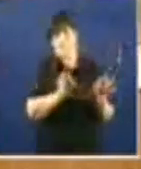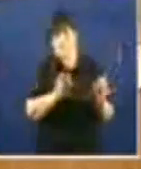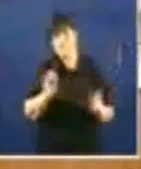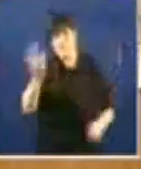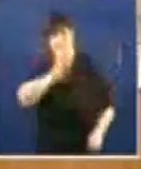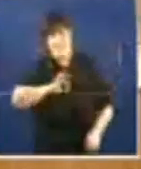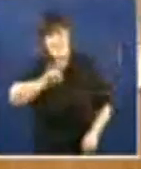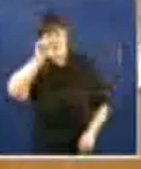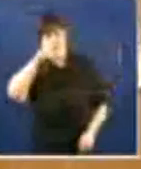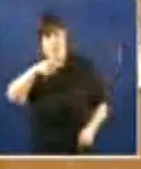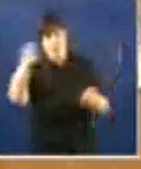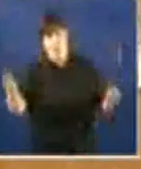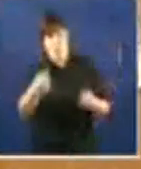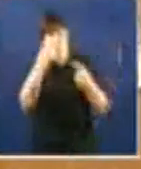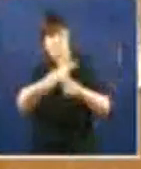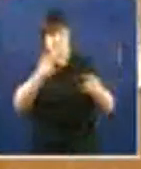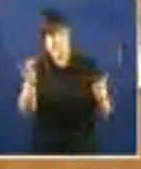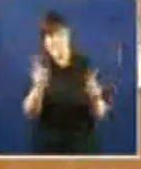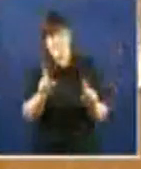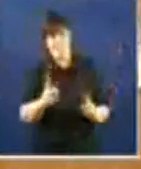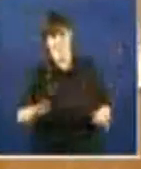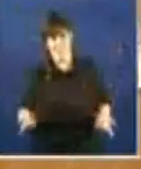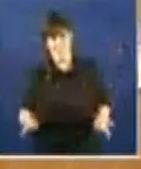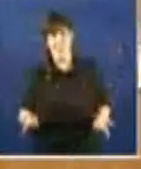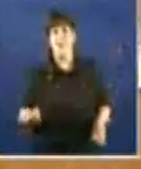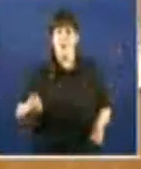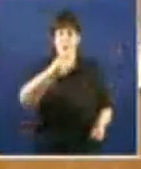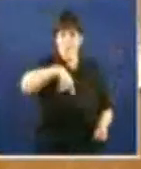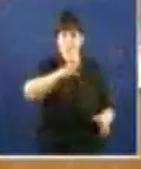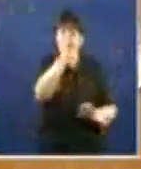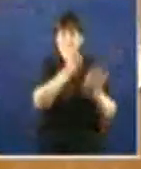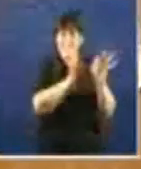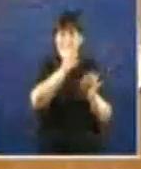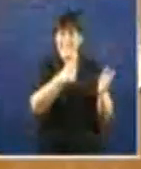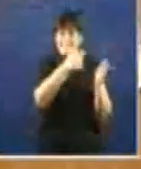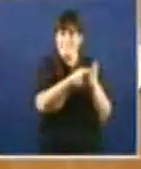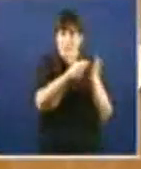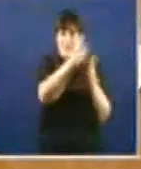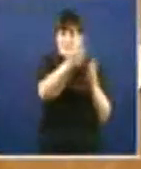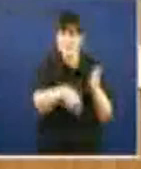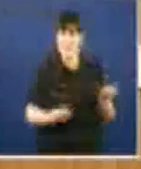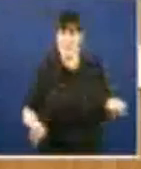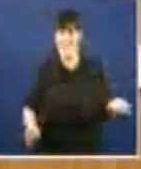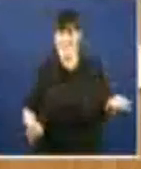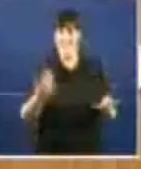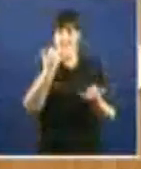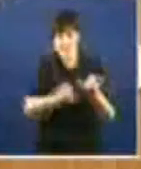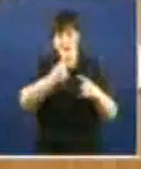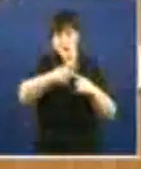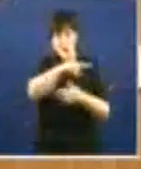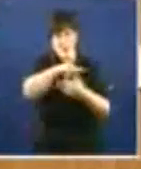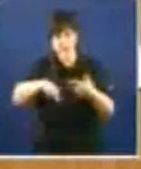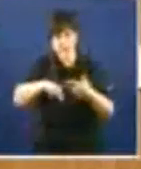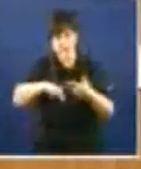a anunciar o que lle estamos pagando e decimos intereses polos préstamos subordinados. Polo tanto, a xunta de Galicia ten a